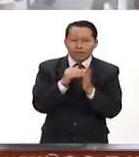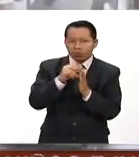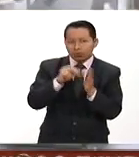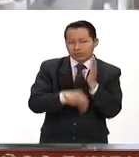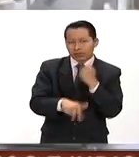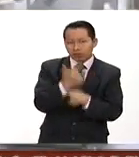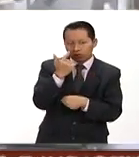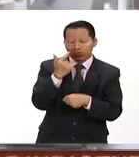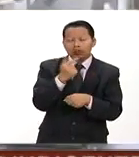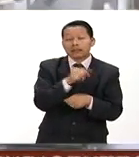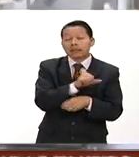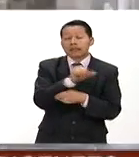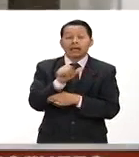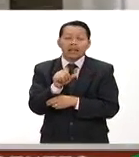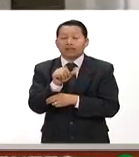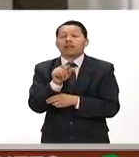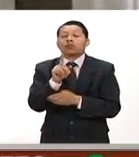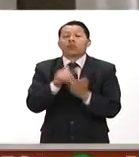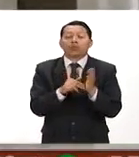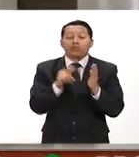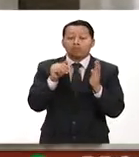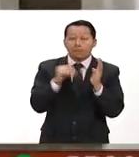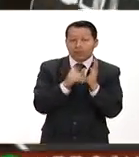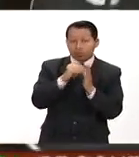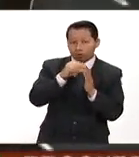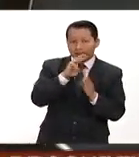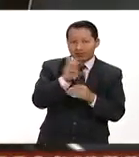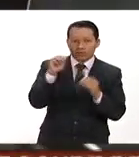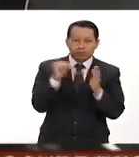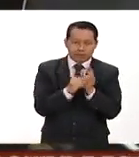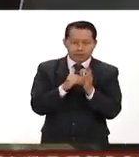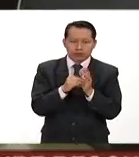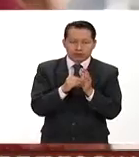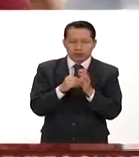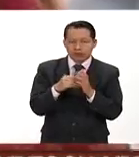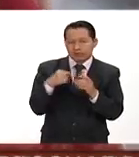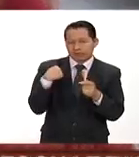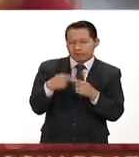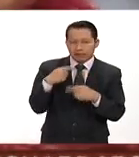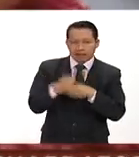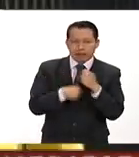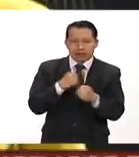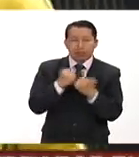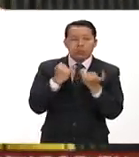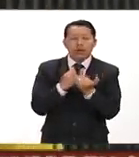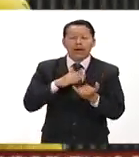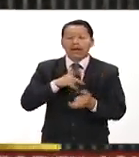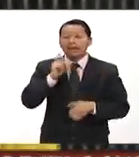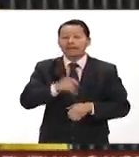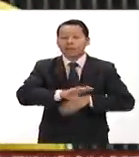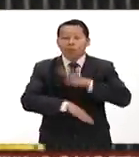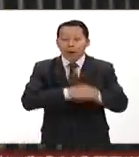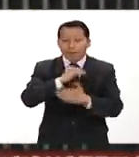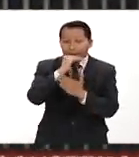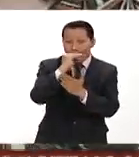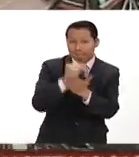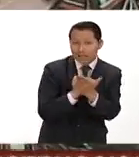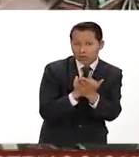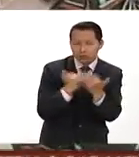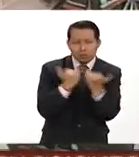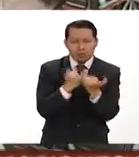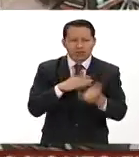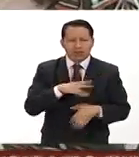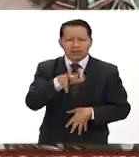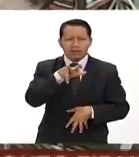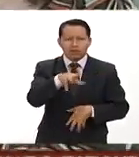a un millón 300 mil en lo que va del año Además destacó la disminución de mortalidad por esta enfermedad en